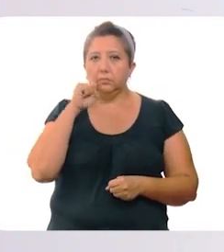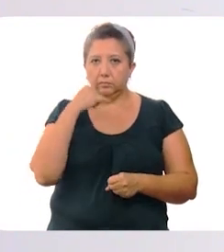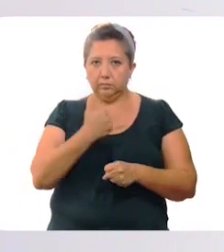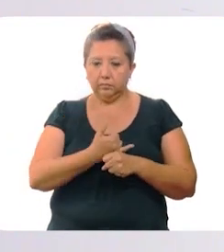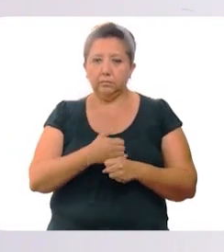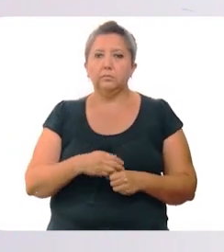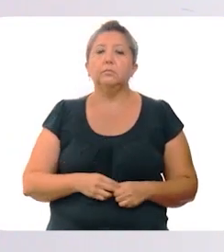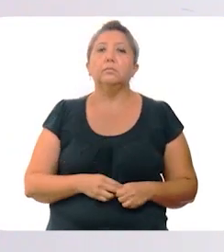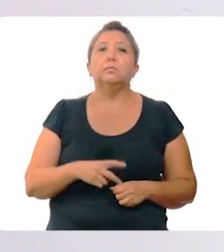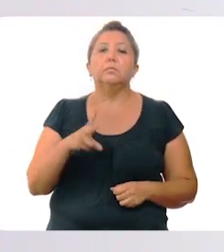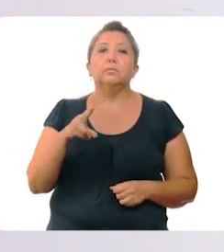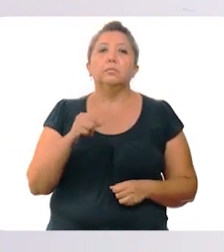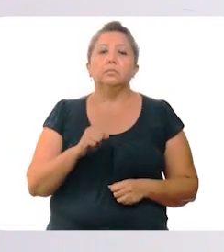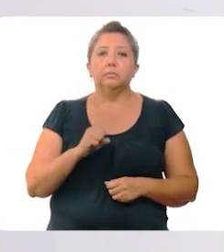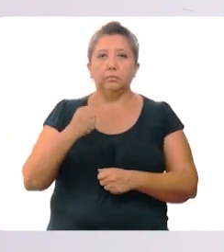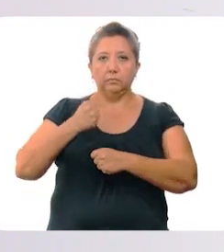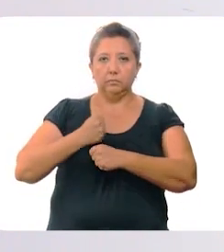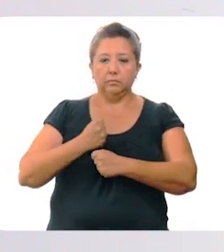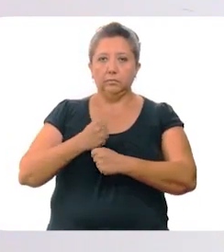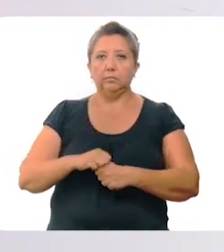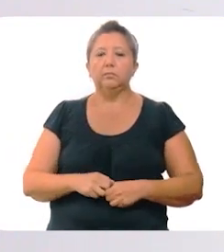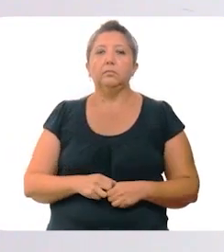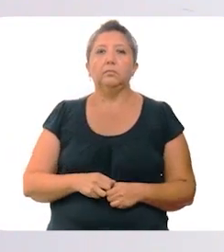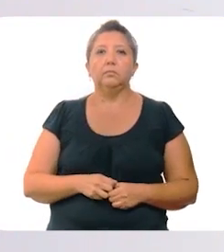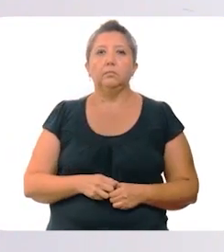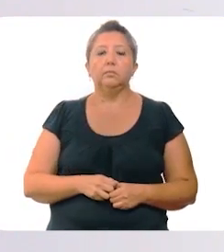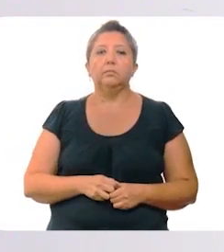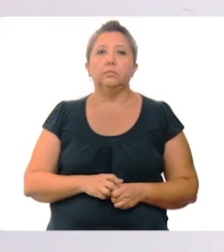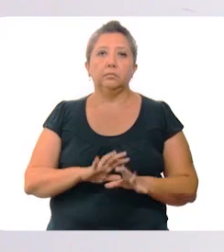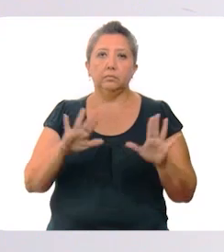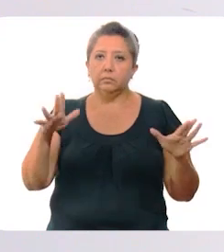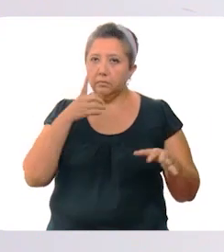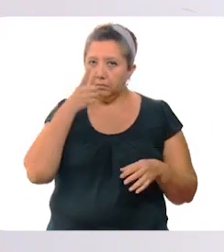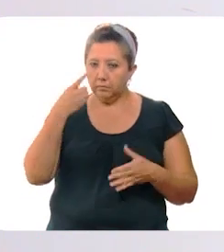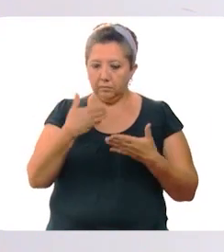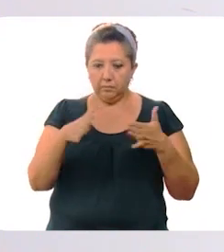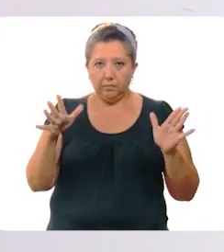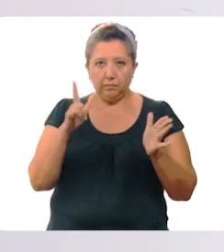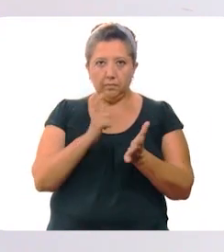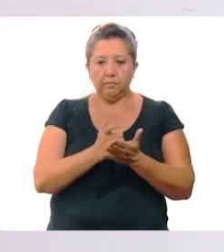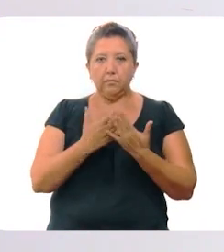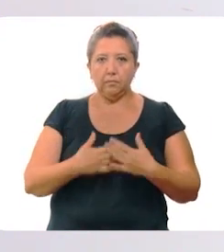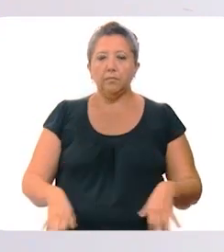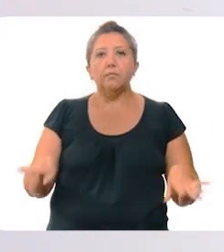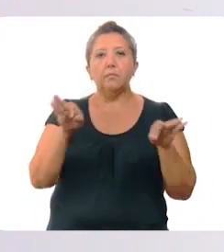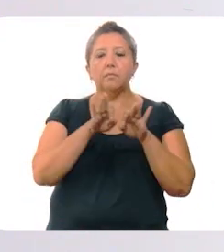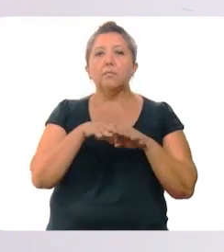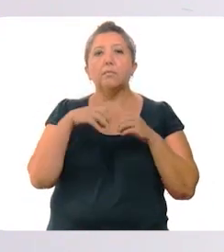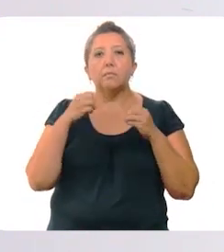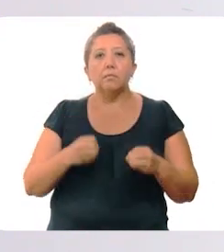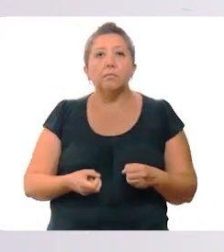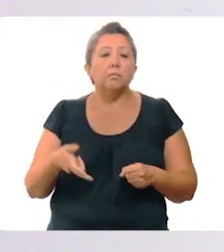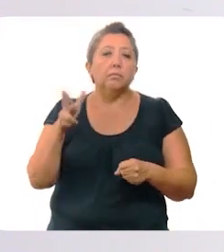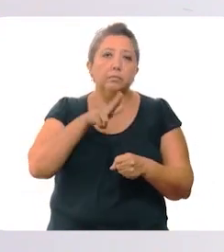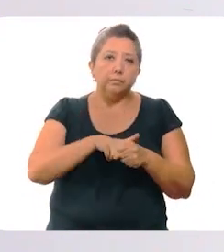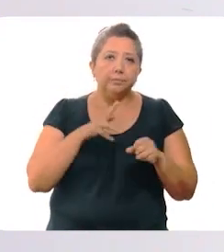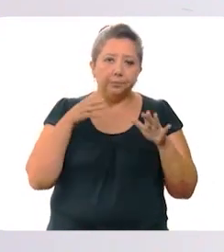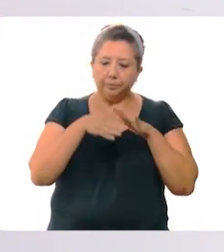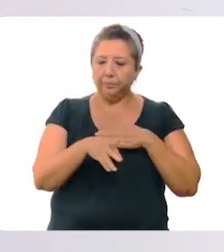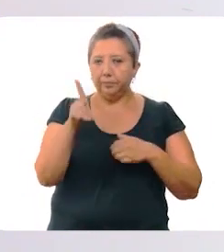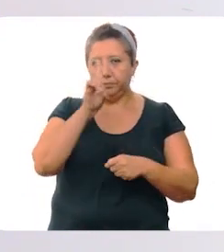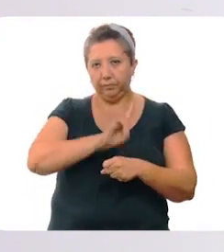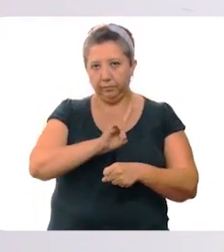Secretaría del Bienestar y las Fuerzas Armadas. Como se ha señalado, en la reapertura económica los datos más importantes son la ocupación